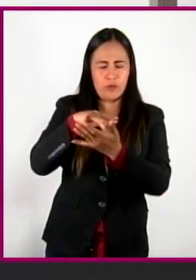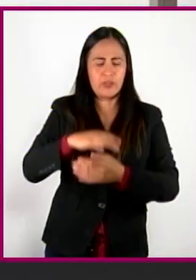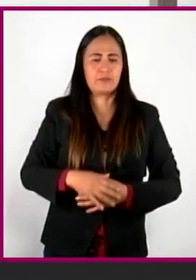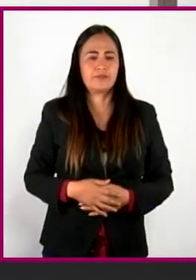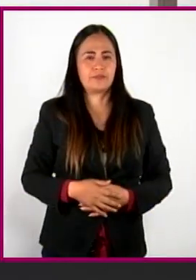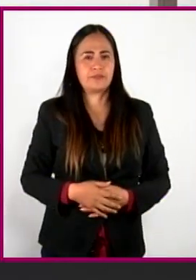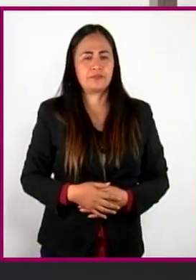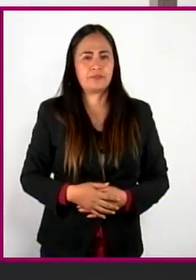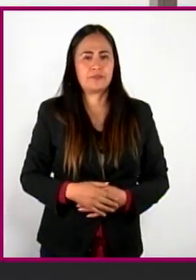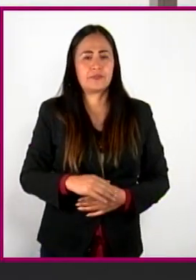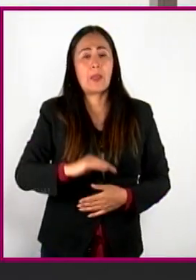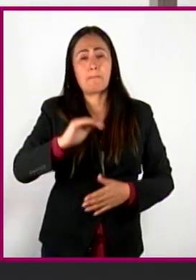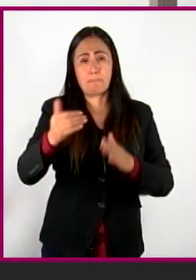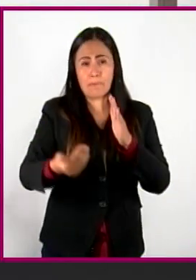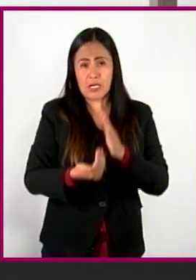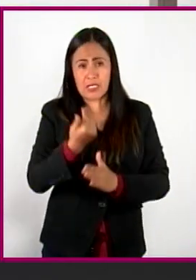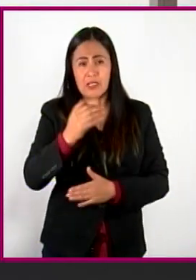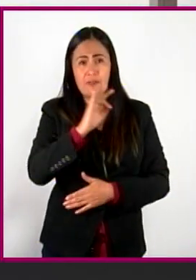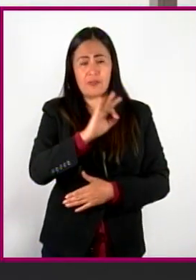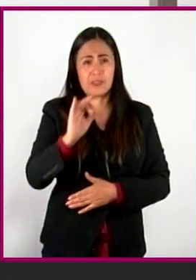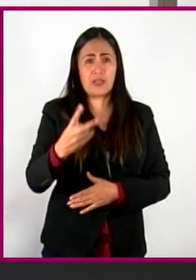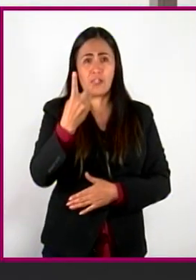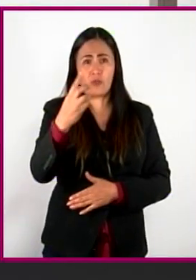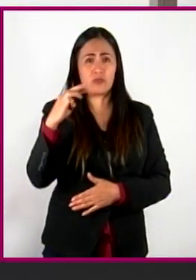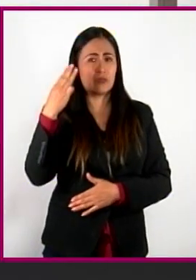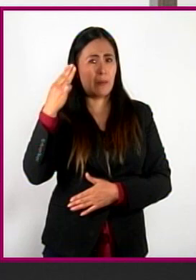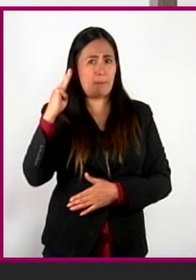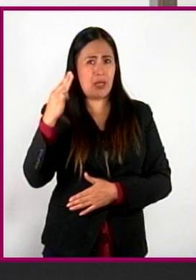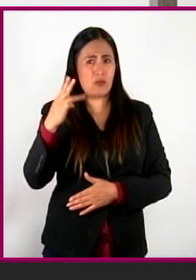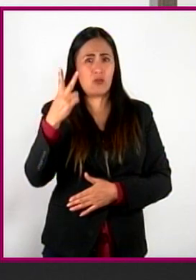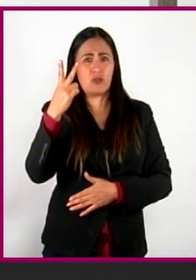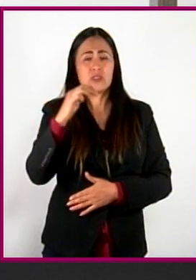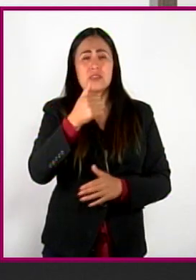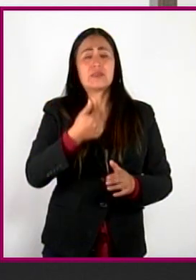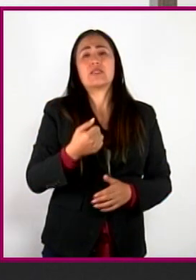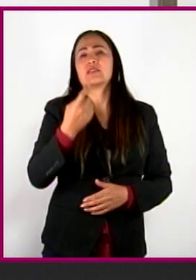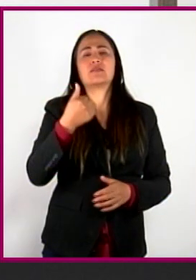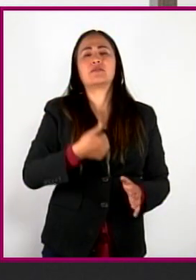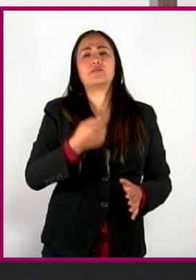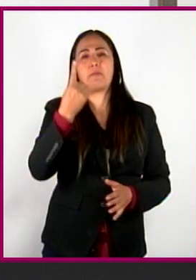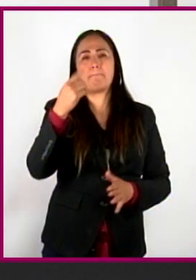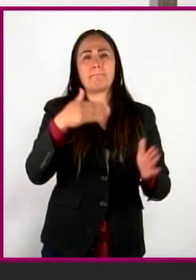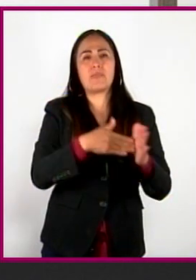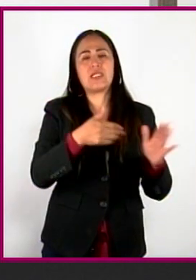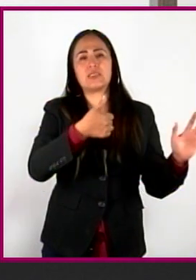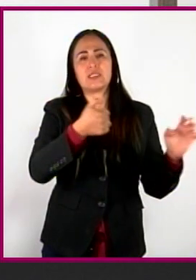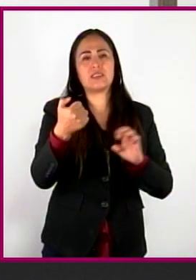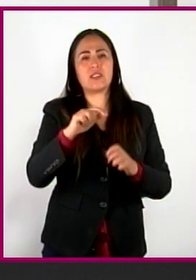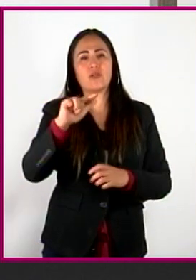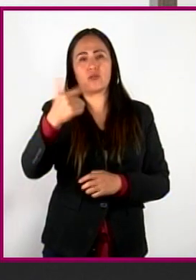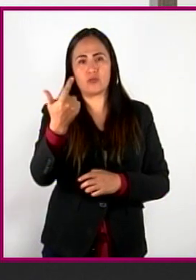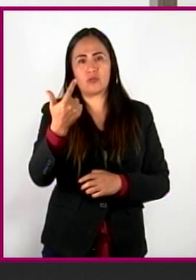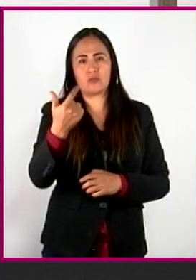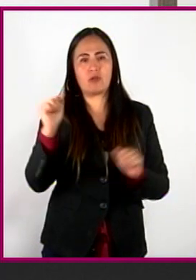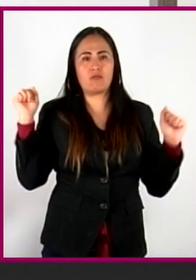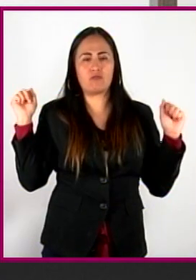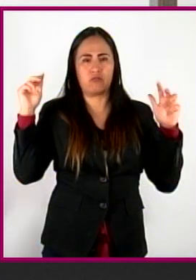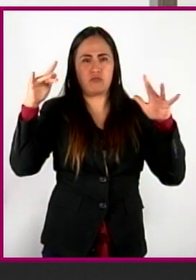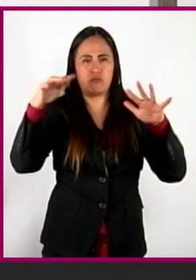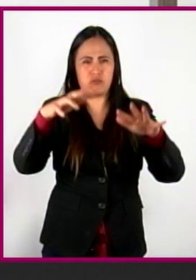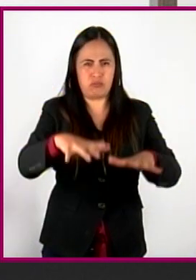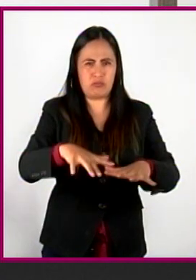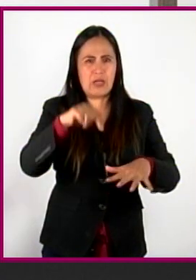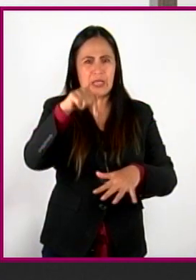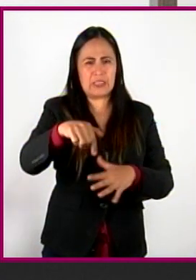Transcurría la mañana del 2 de mayo de 1612 cuando cientos de personas se reunieron en la Plaza Central de la Ciudad de